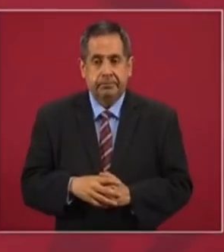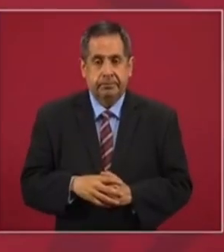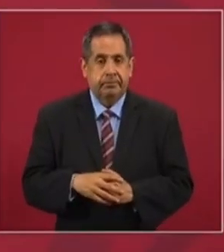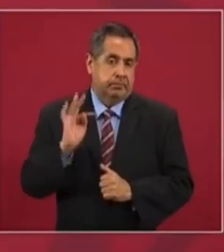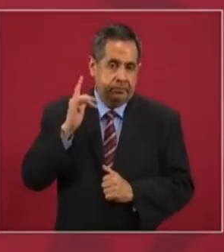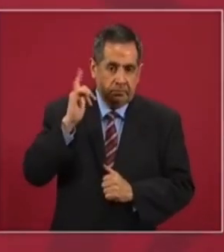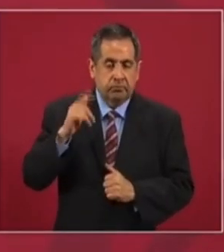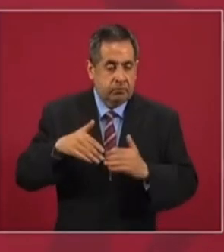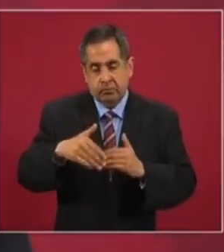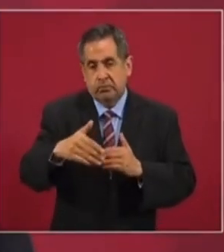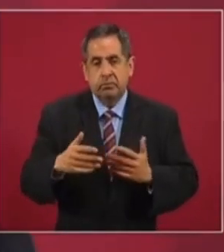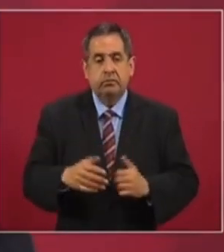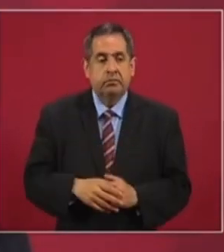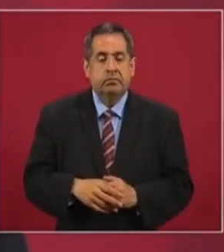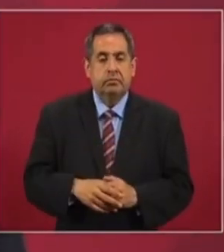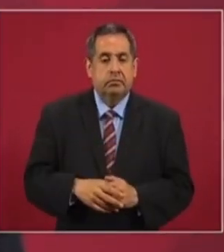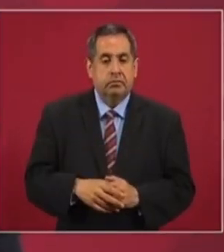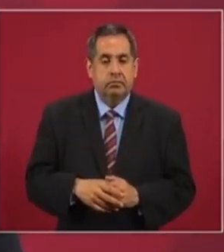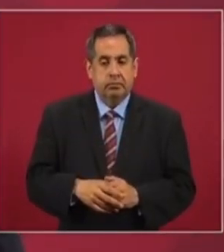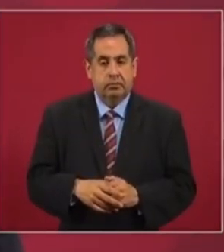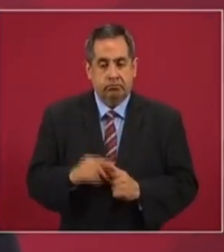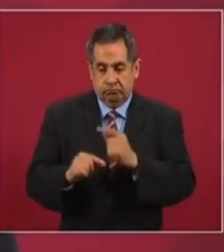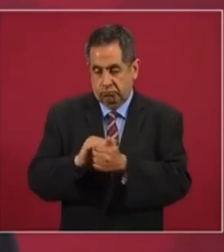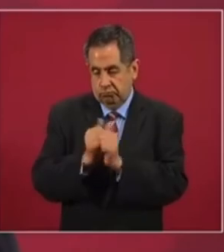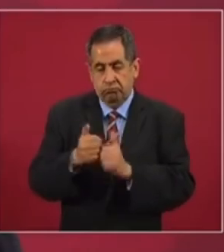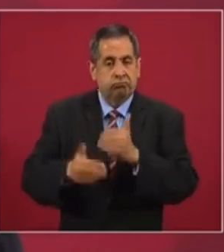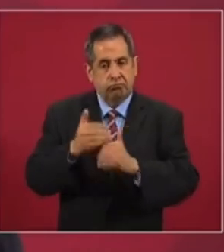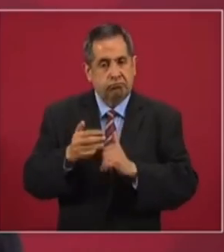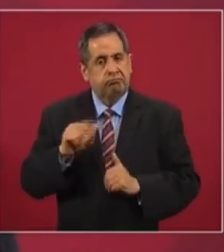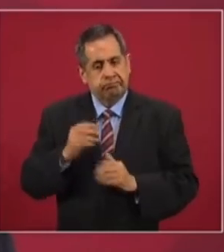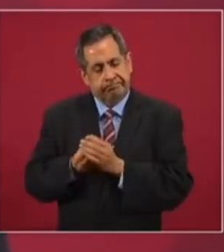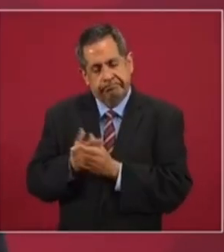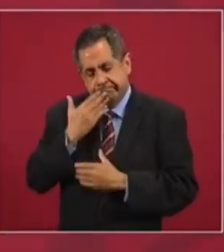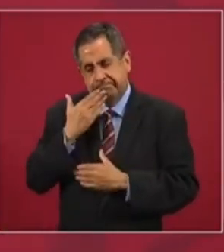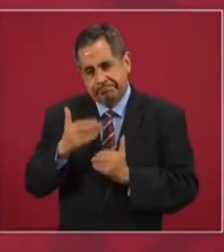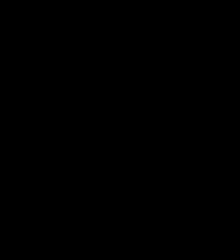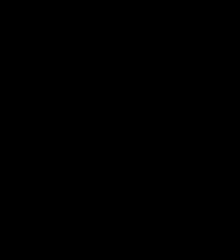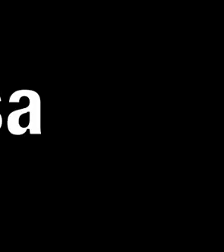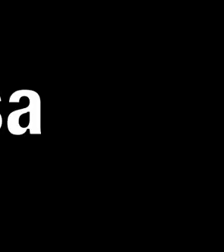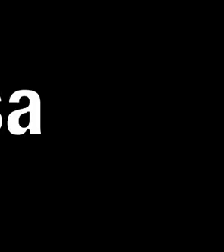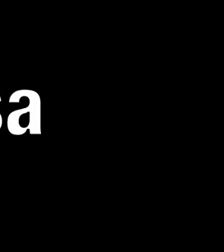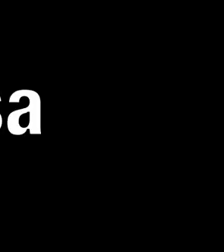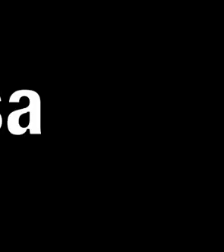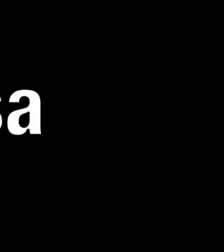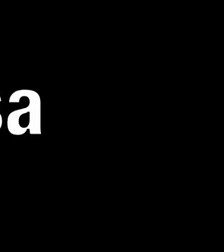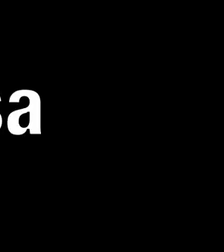Desde luego, poco a poco, pero vamos saliendo. Eso es lo que planteo.